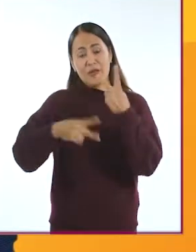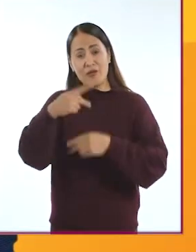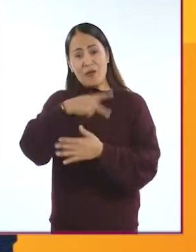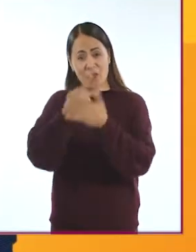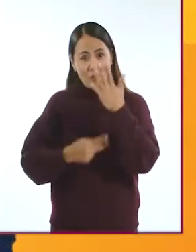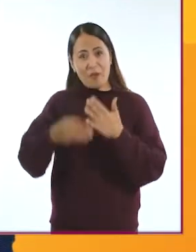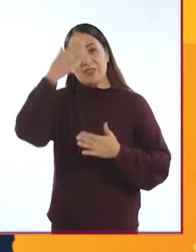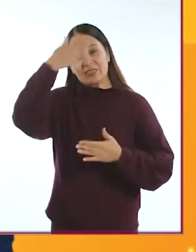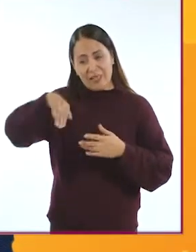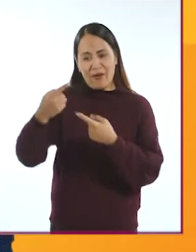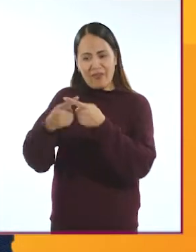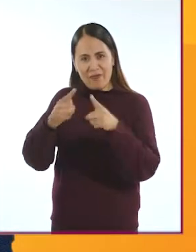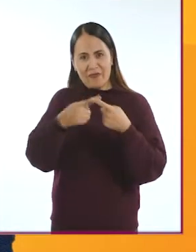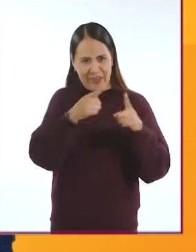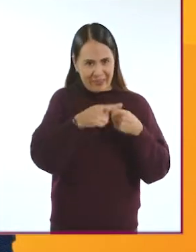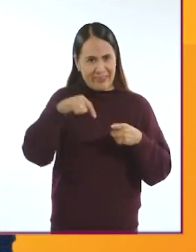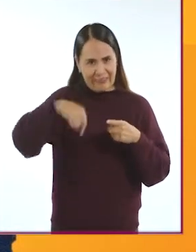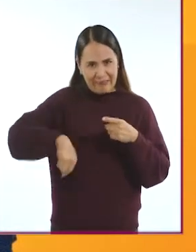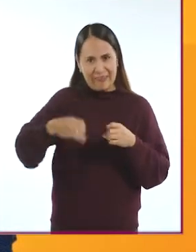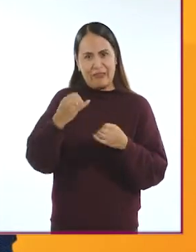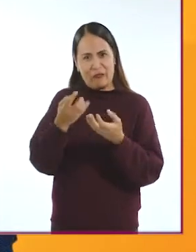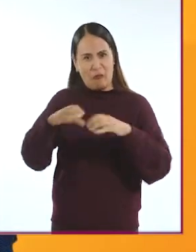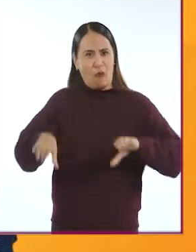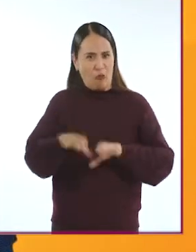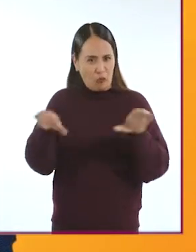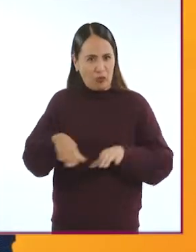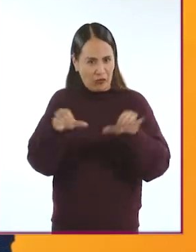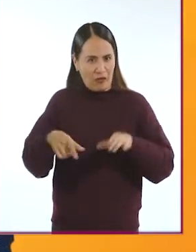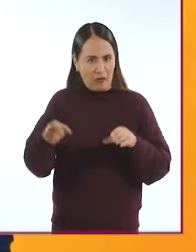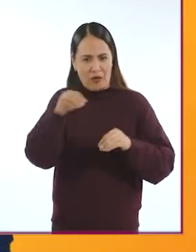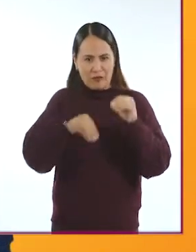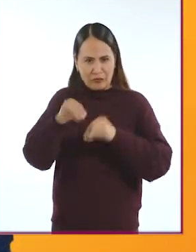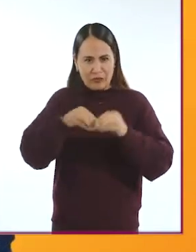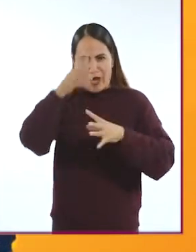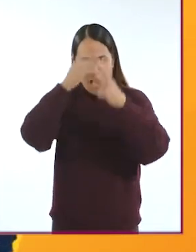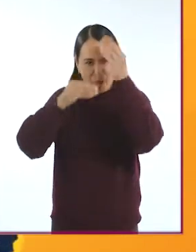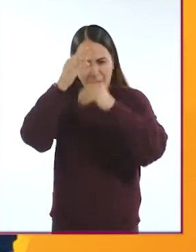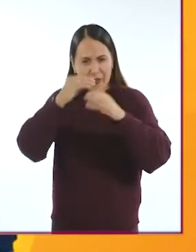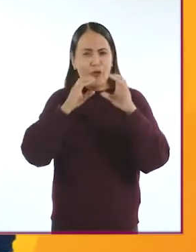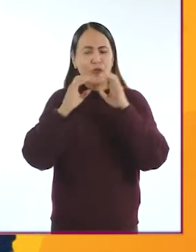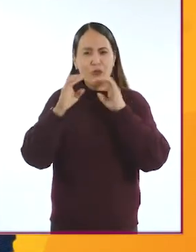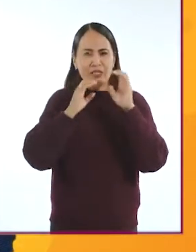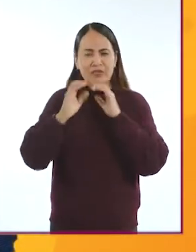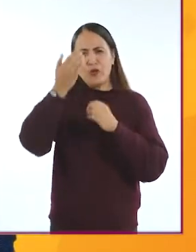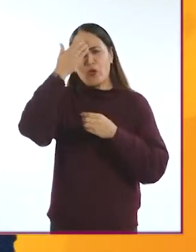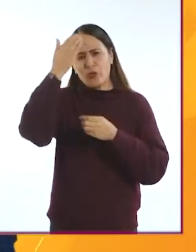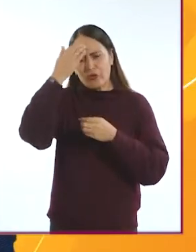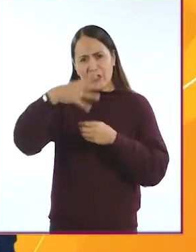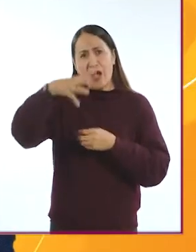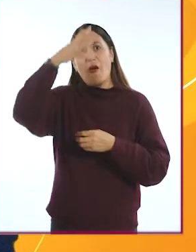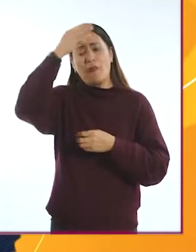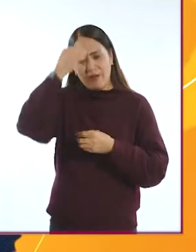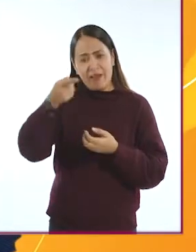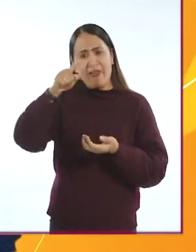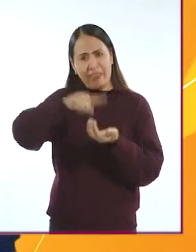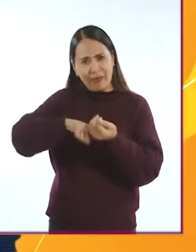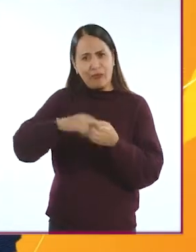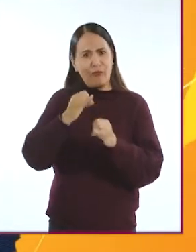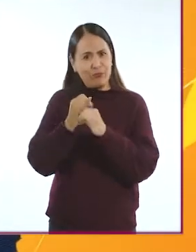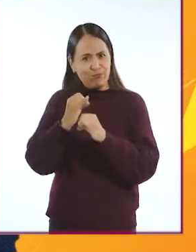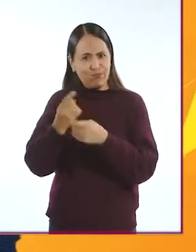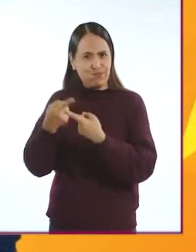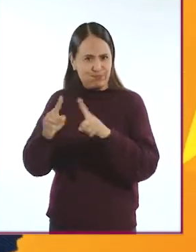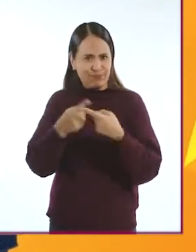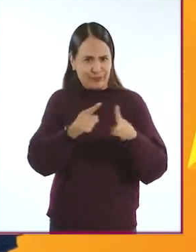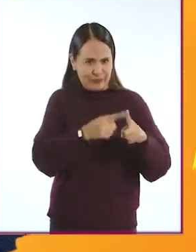Bienvenidos a Saberes Digitales, estrategia diseñada para que aprendas sobre tecnologías de la información, comunicación, conocimiento y aprendizajes digitales,